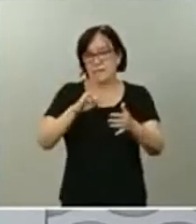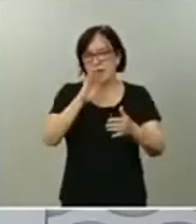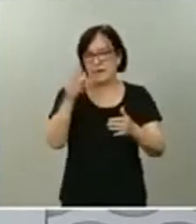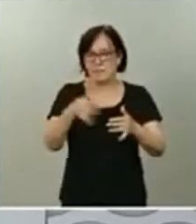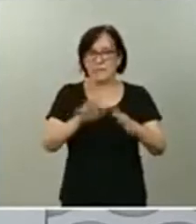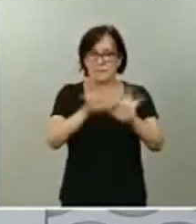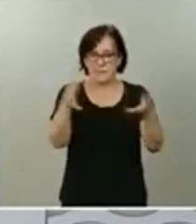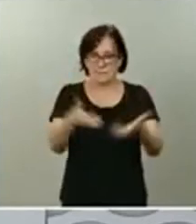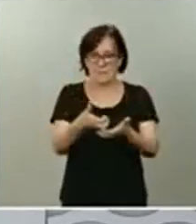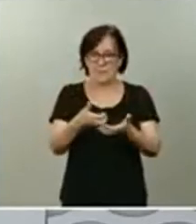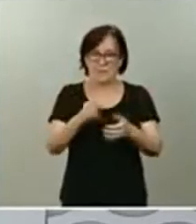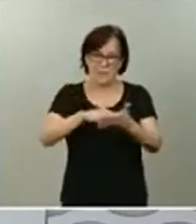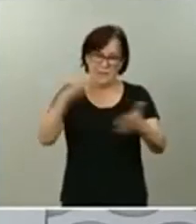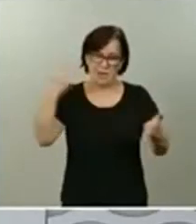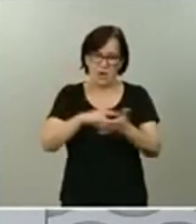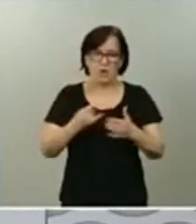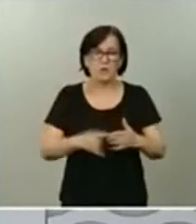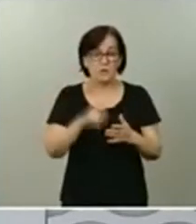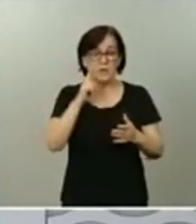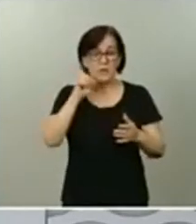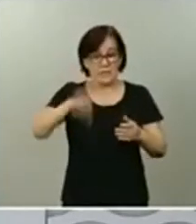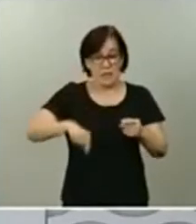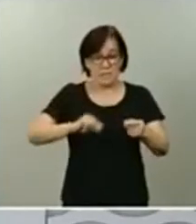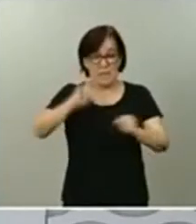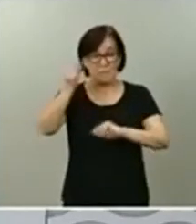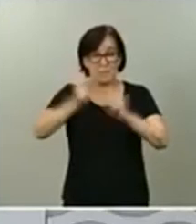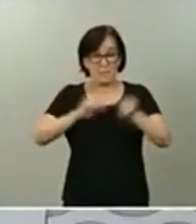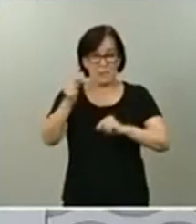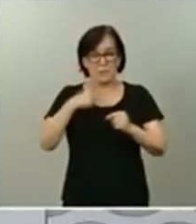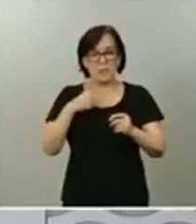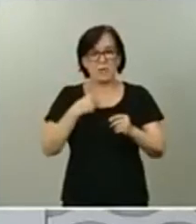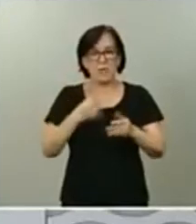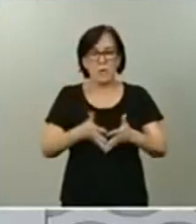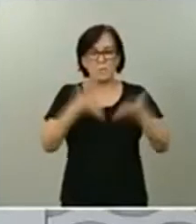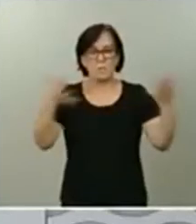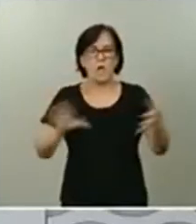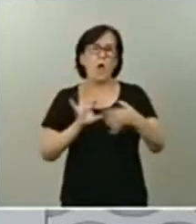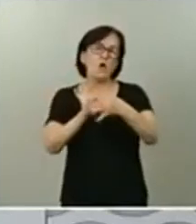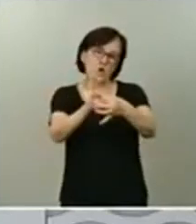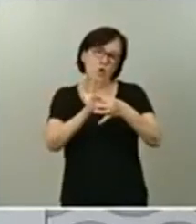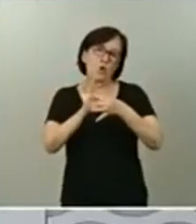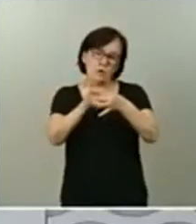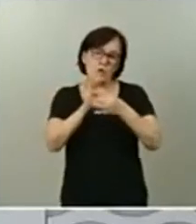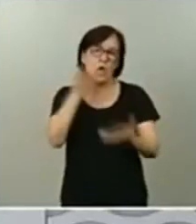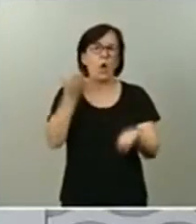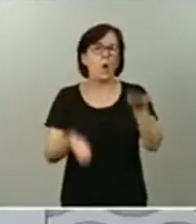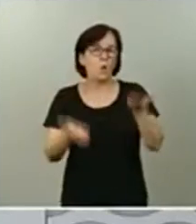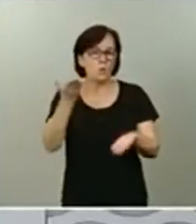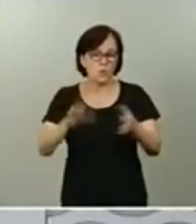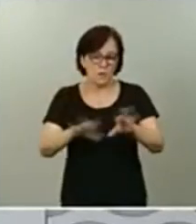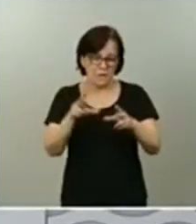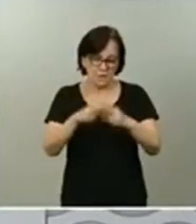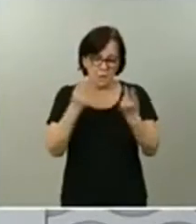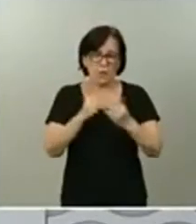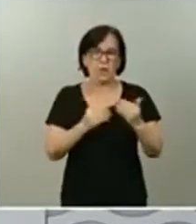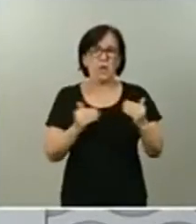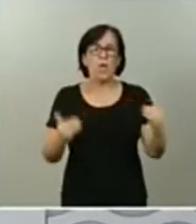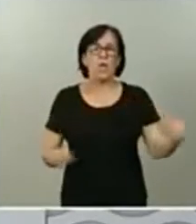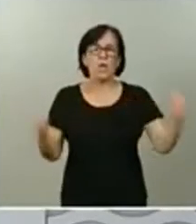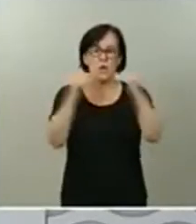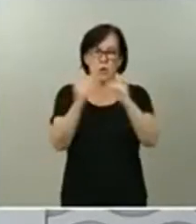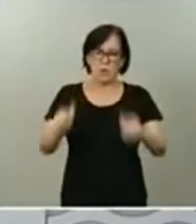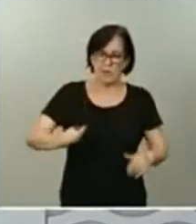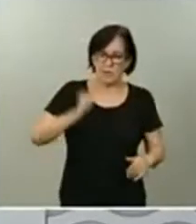del mismo modo y a través del presupuesto, queremos aumentar la cohesión, la justicia social, la igualdad de oportunidades, en